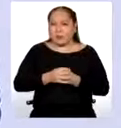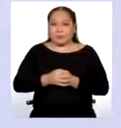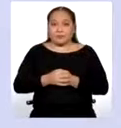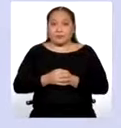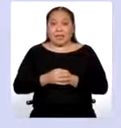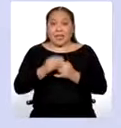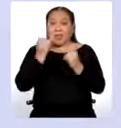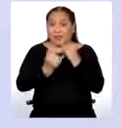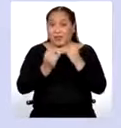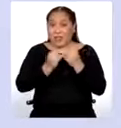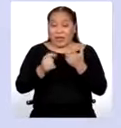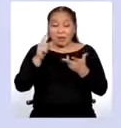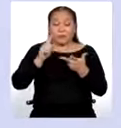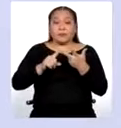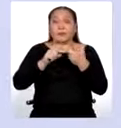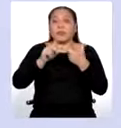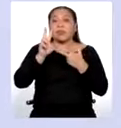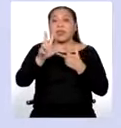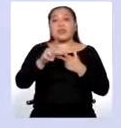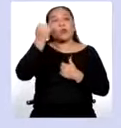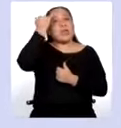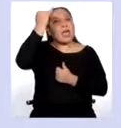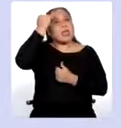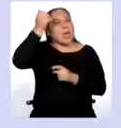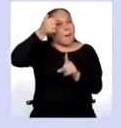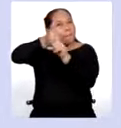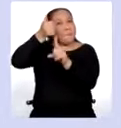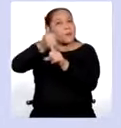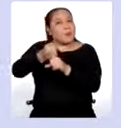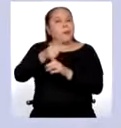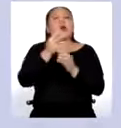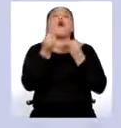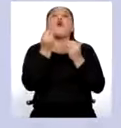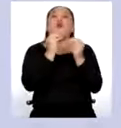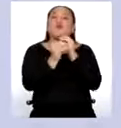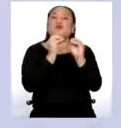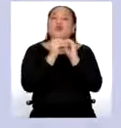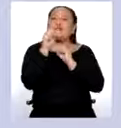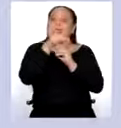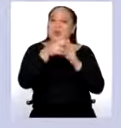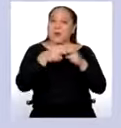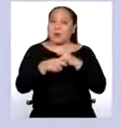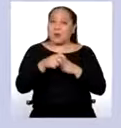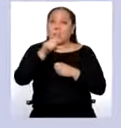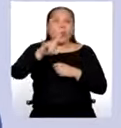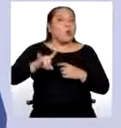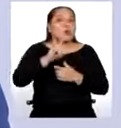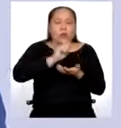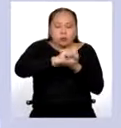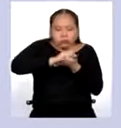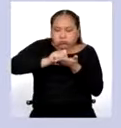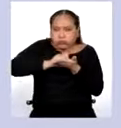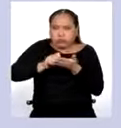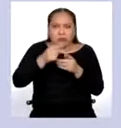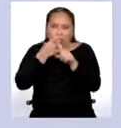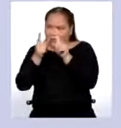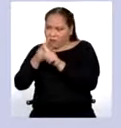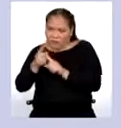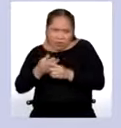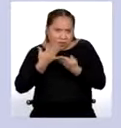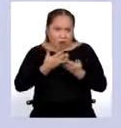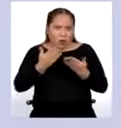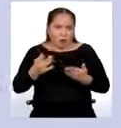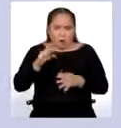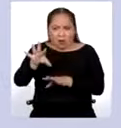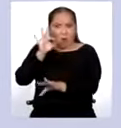Y finalmente, escribe una propuesta propia para ayudar a solucionar este problema. Ya sabes que puedes usar todas tus anotaciones y otras fuentes que